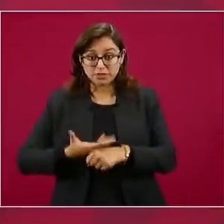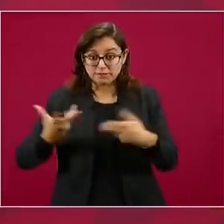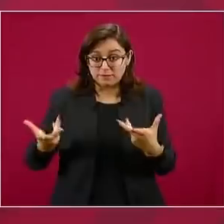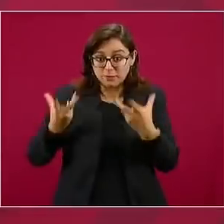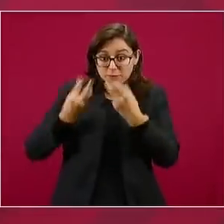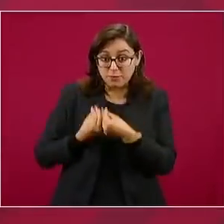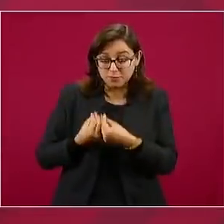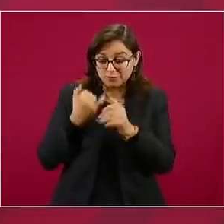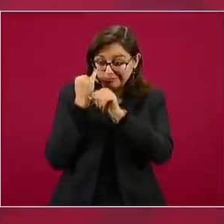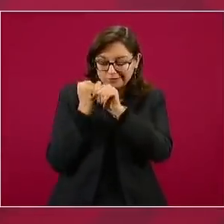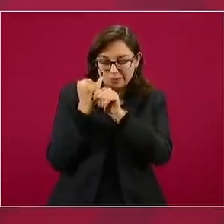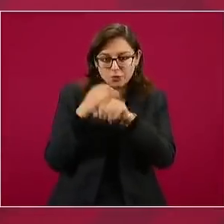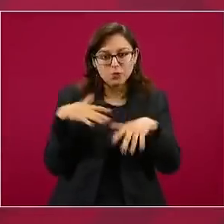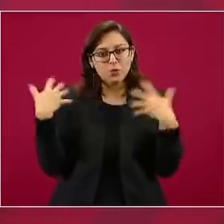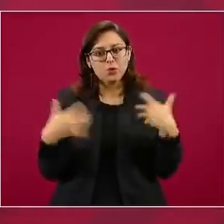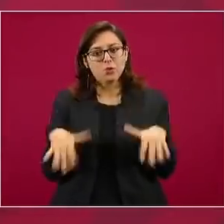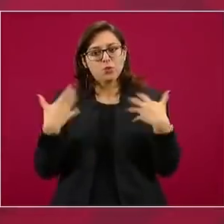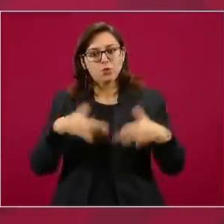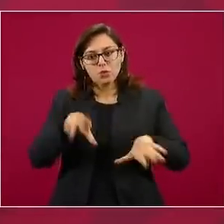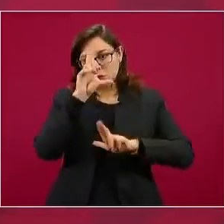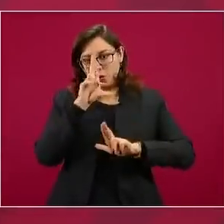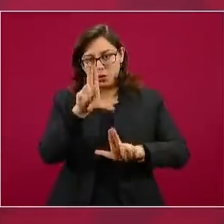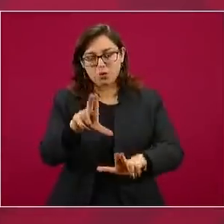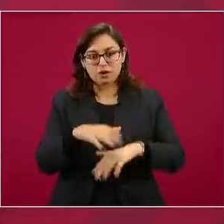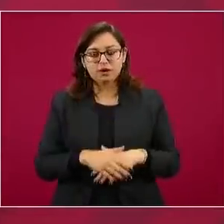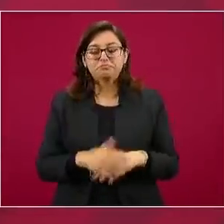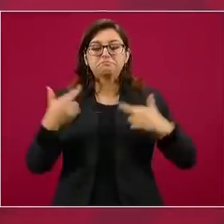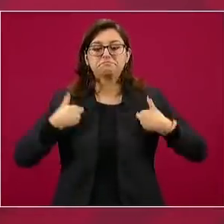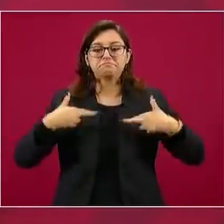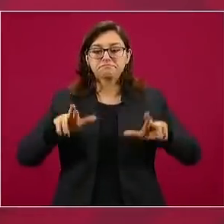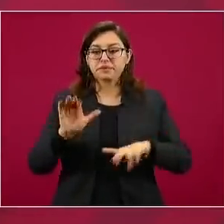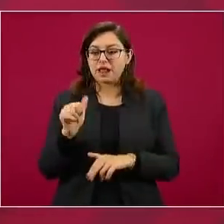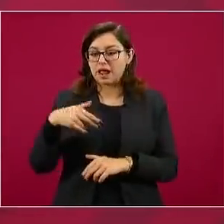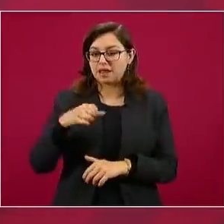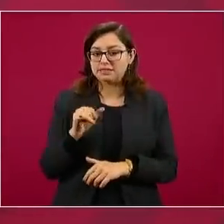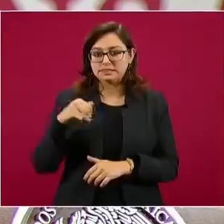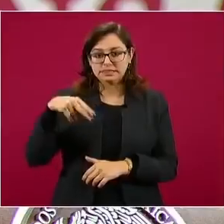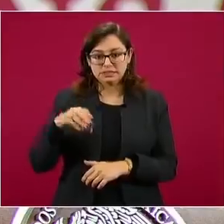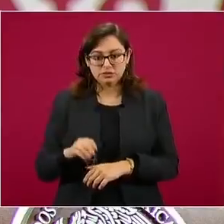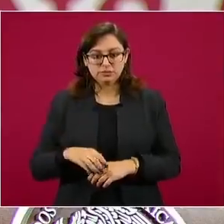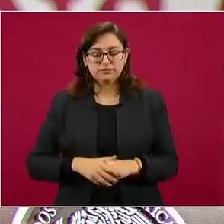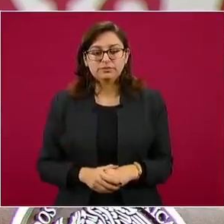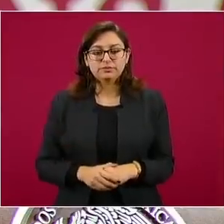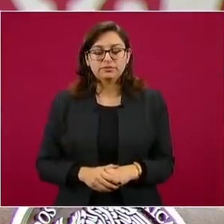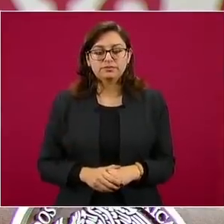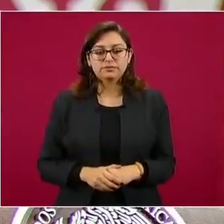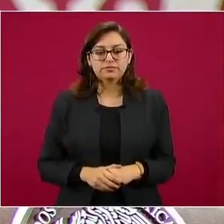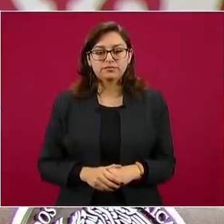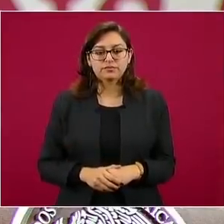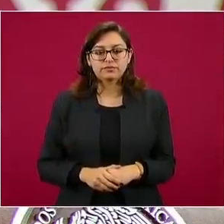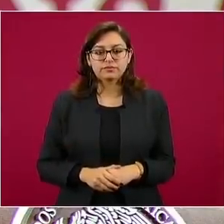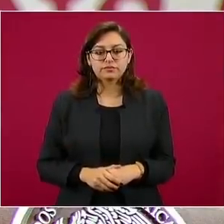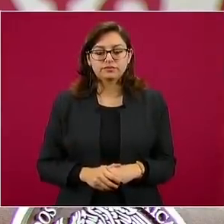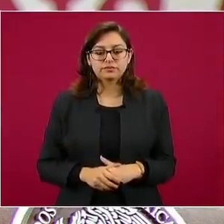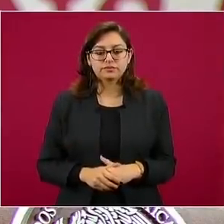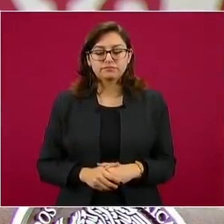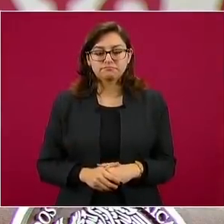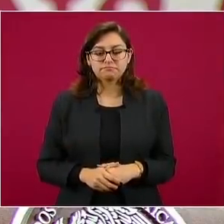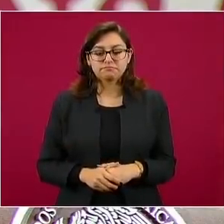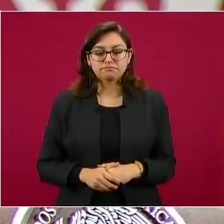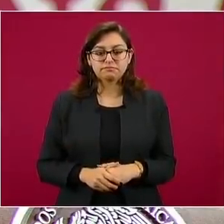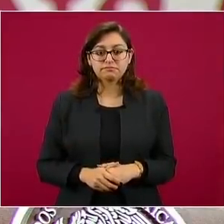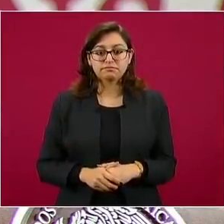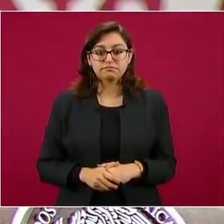de tan importancia, representando a CanSino en México. Como lo hemos mencionado, CanSino ha